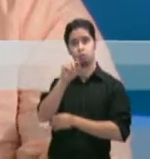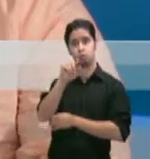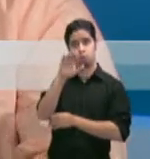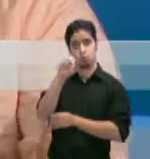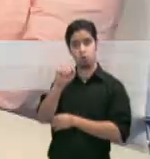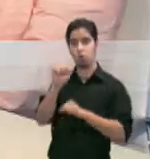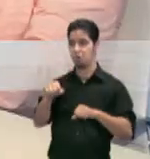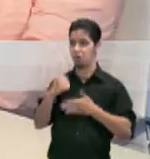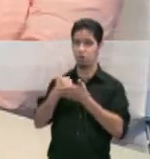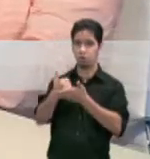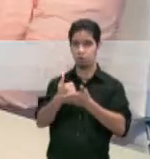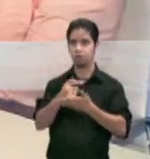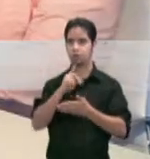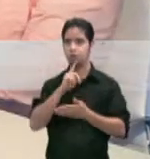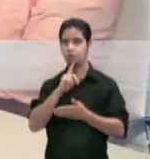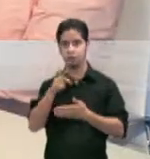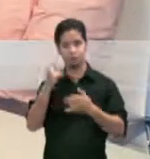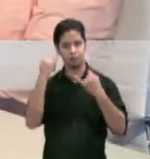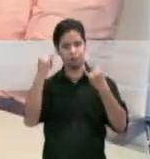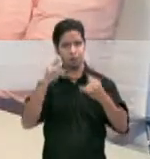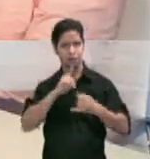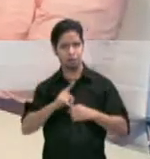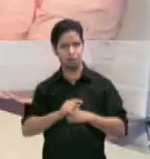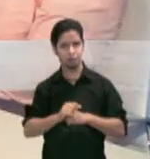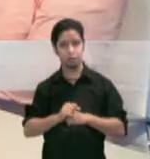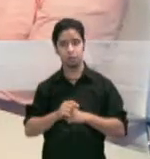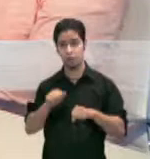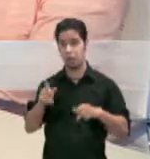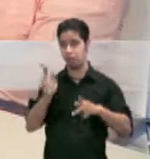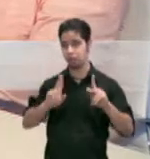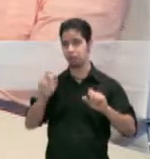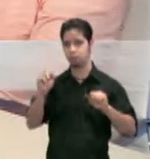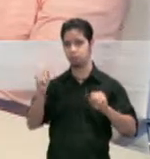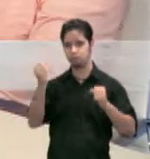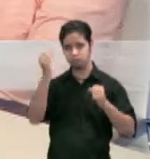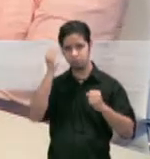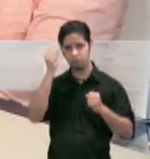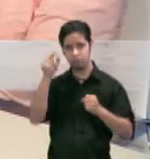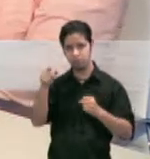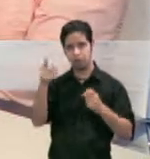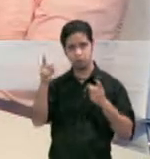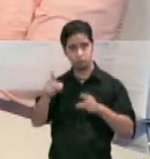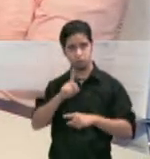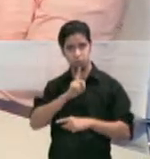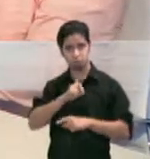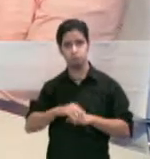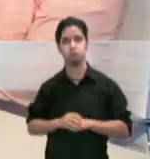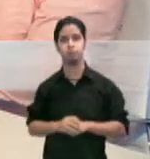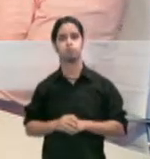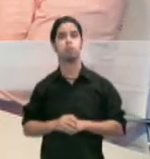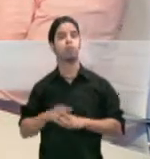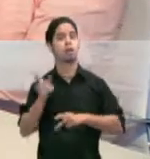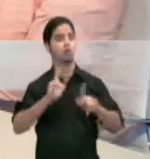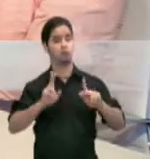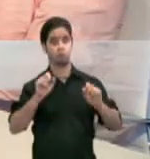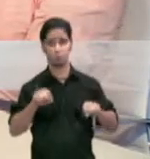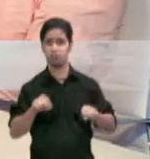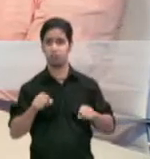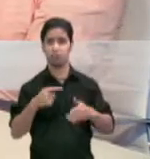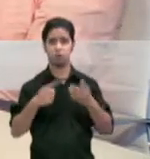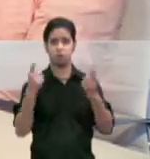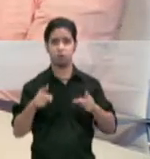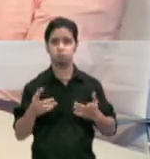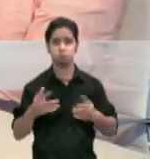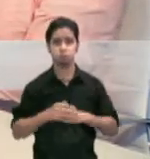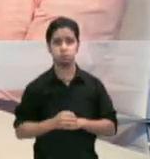Es el propósito del programa, ¿no? Que se dé a conocer un concepto muy innovador como este caso. Bueno, las personas pueden, hablaste de mensajes que has recibido, pero en este